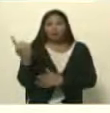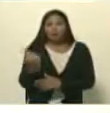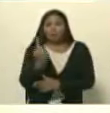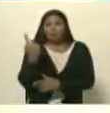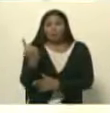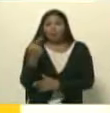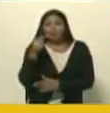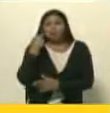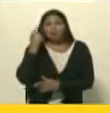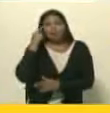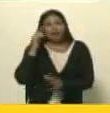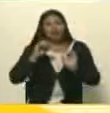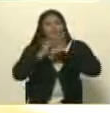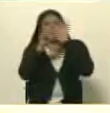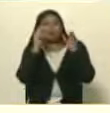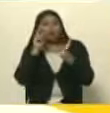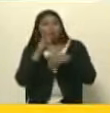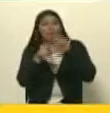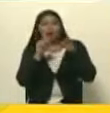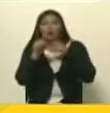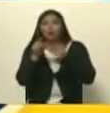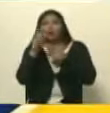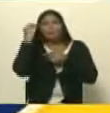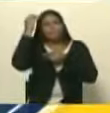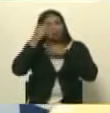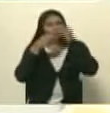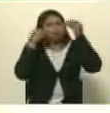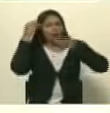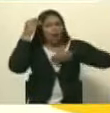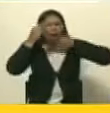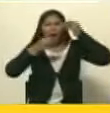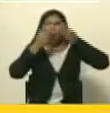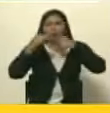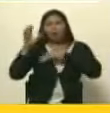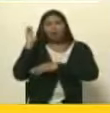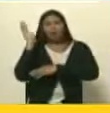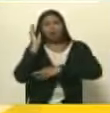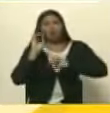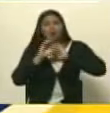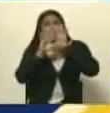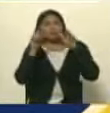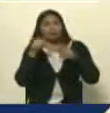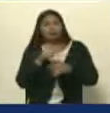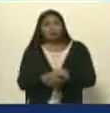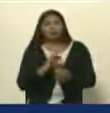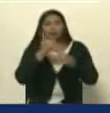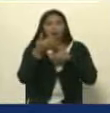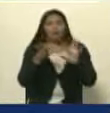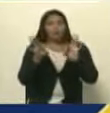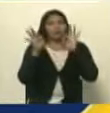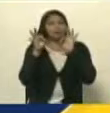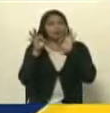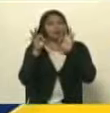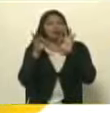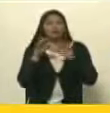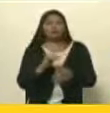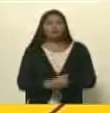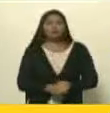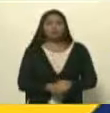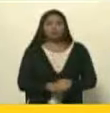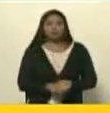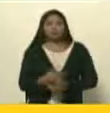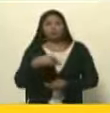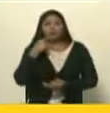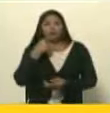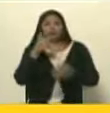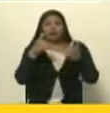también temprano veíamos algunos análisis con otros ponentes acá, en el programa especial Ignacio Ramonet, cómo se hablaba aquí